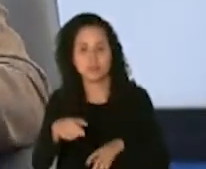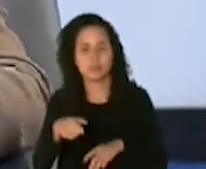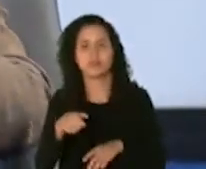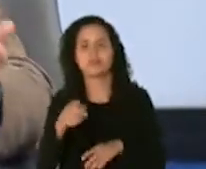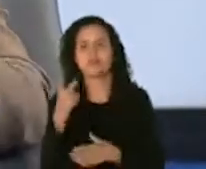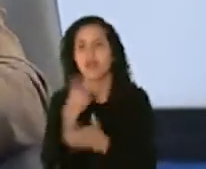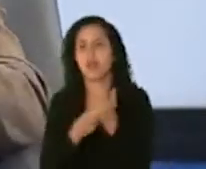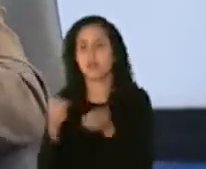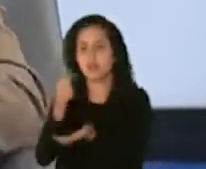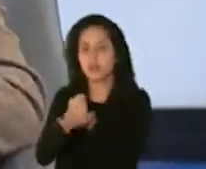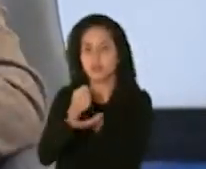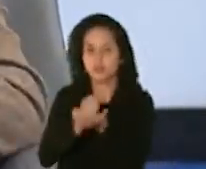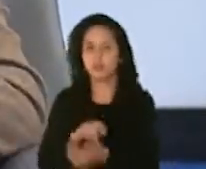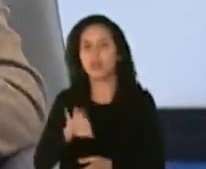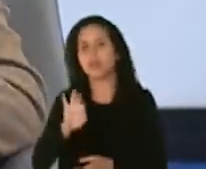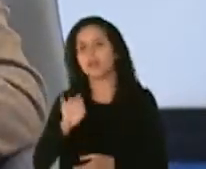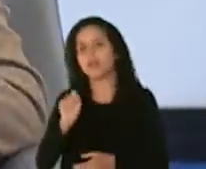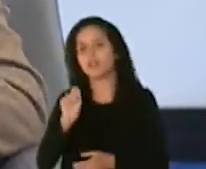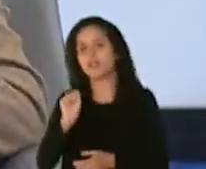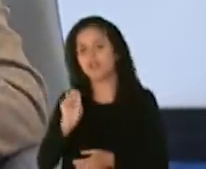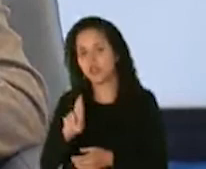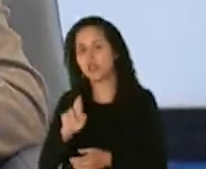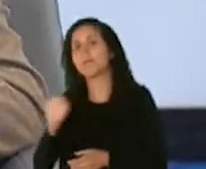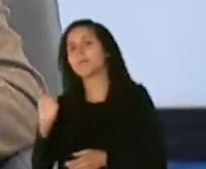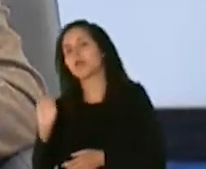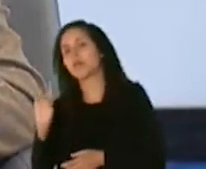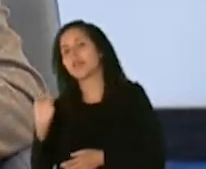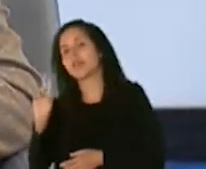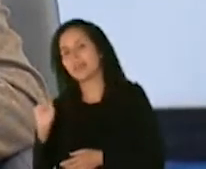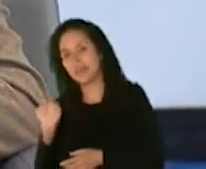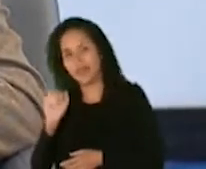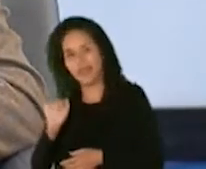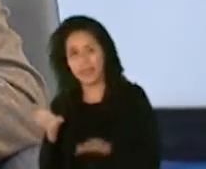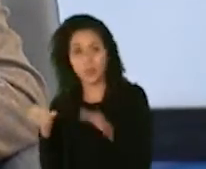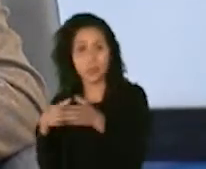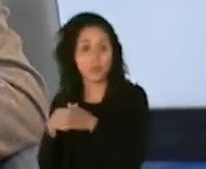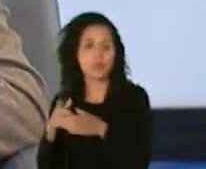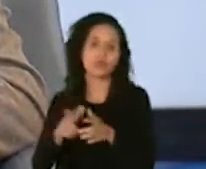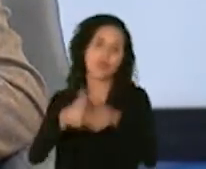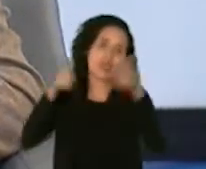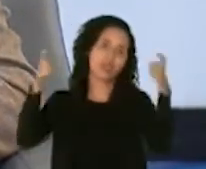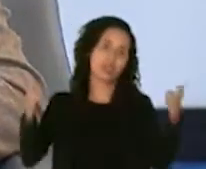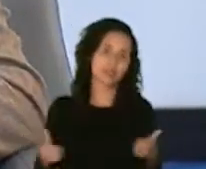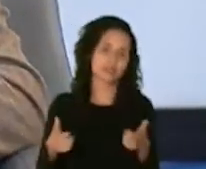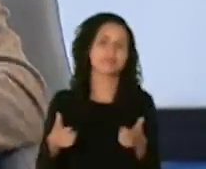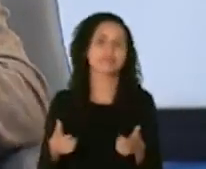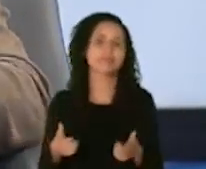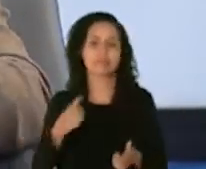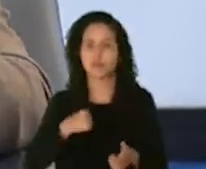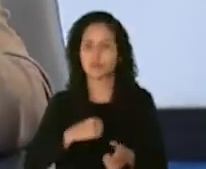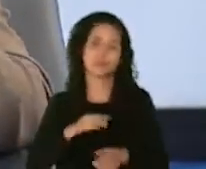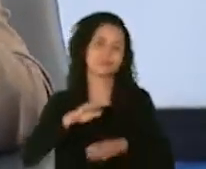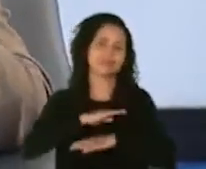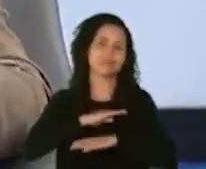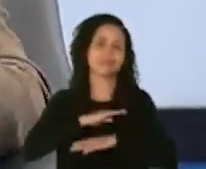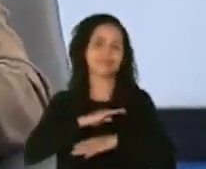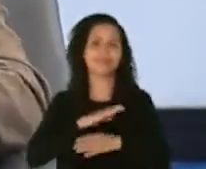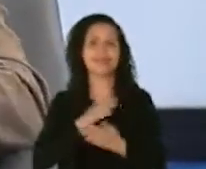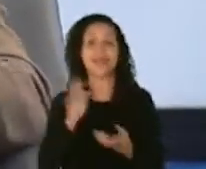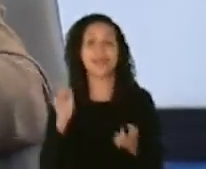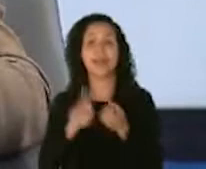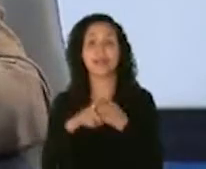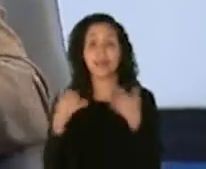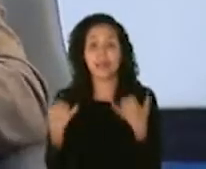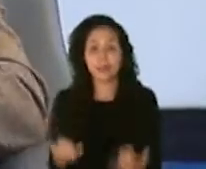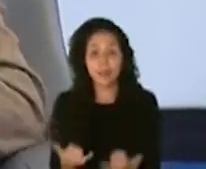tratamientos de vacuna con Pfizer y Moderna realmente fue una población extremadamente grande lo cual pues nos complace de que al